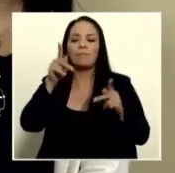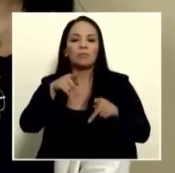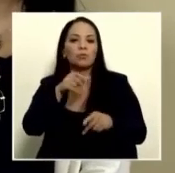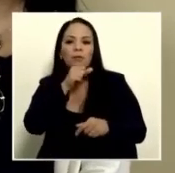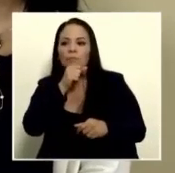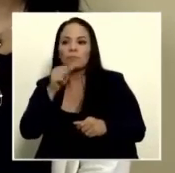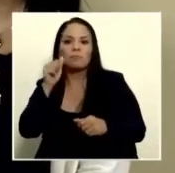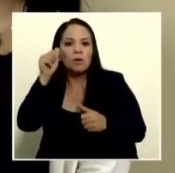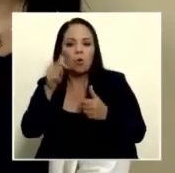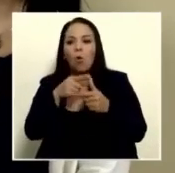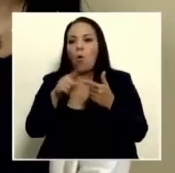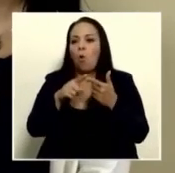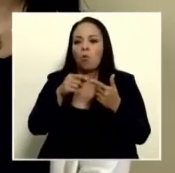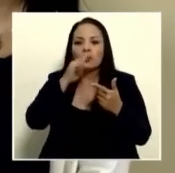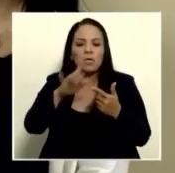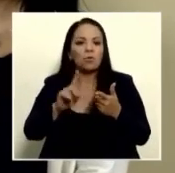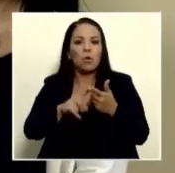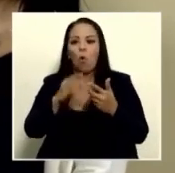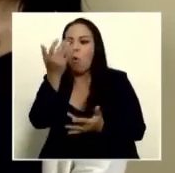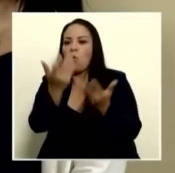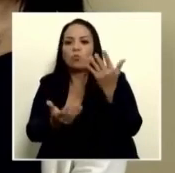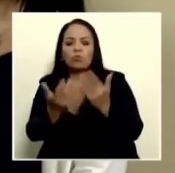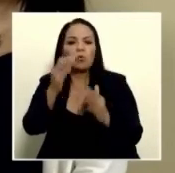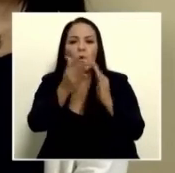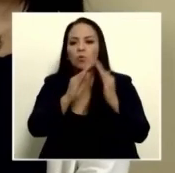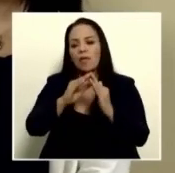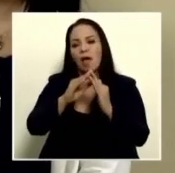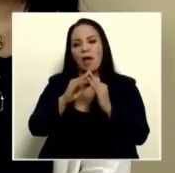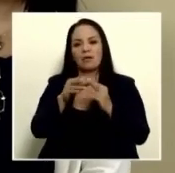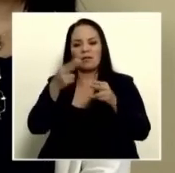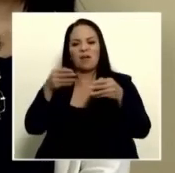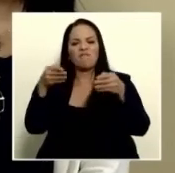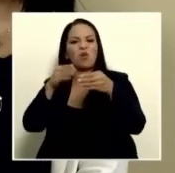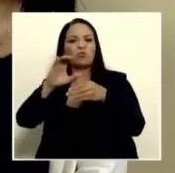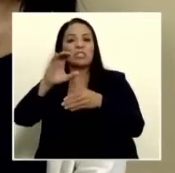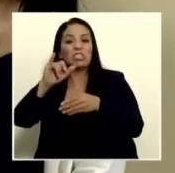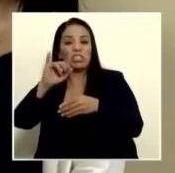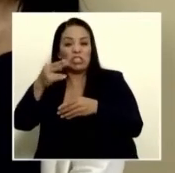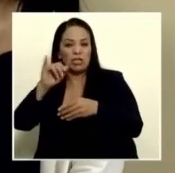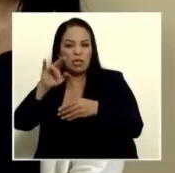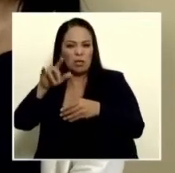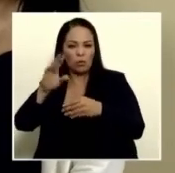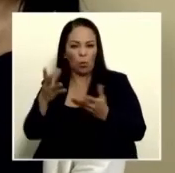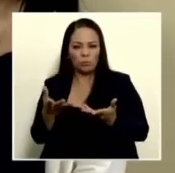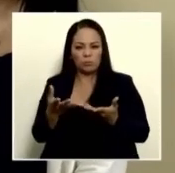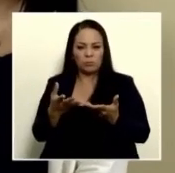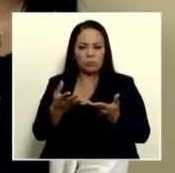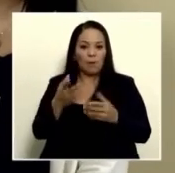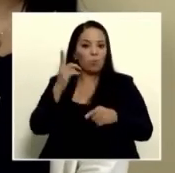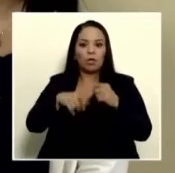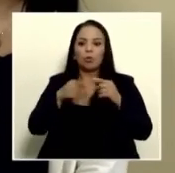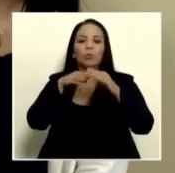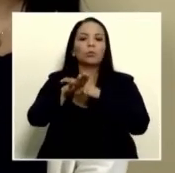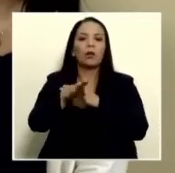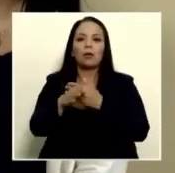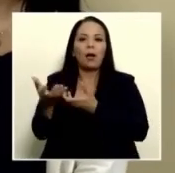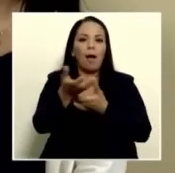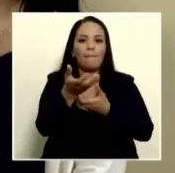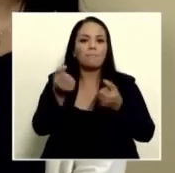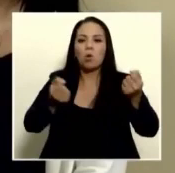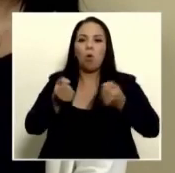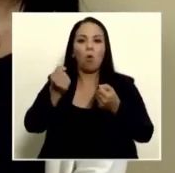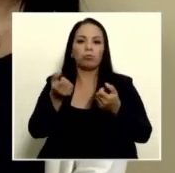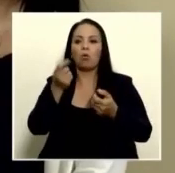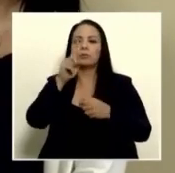ambulancia ni se queme el rincón chiquito porque no pude entrar por 11 horas un camión